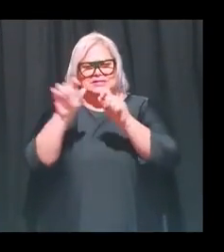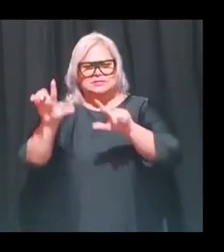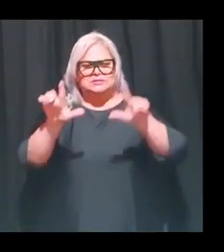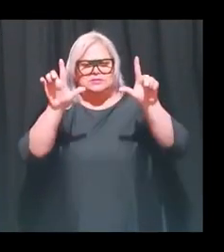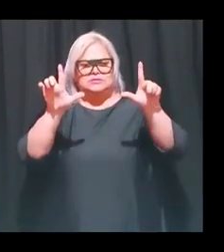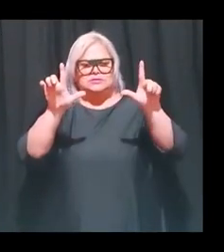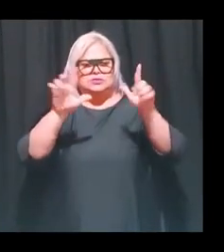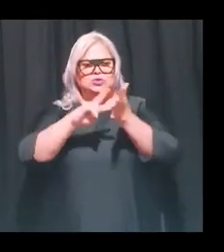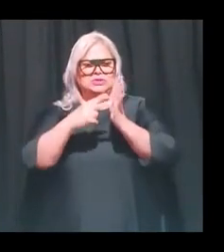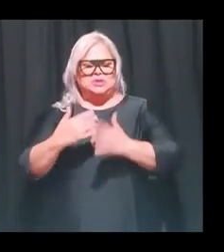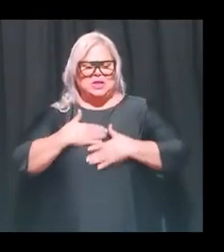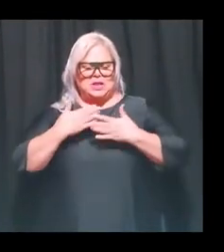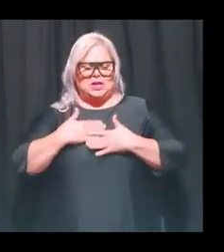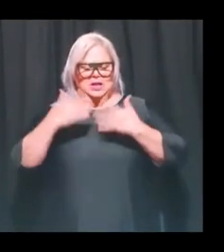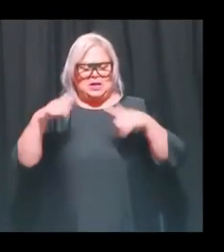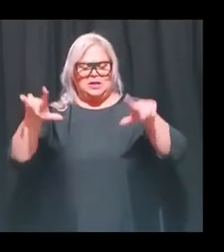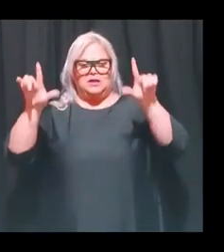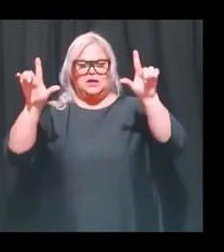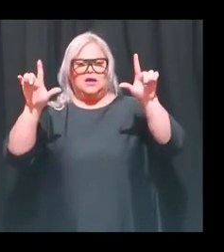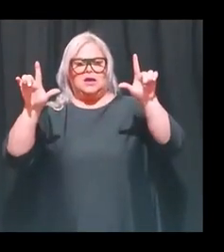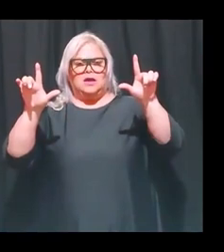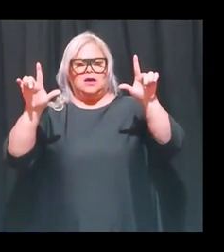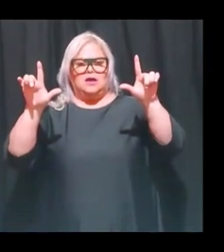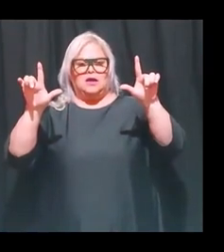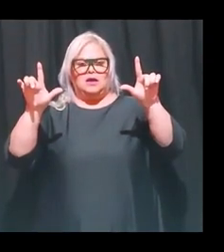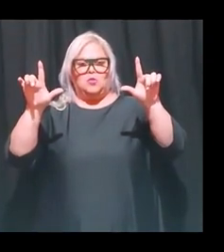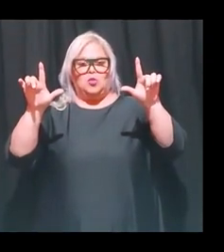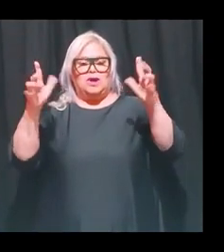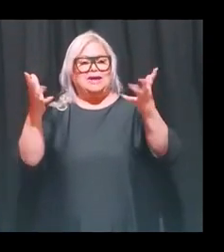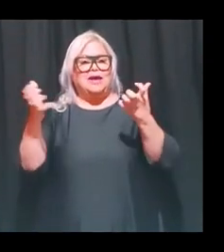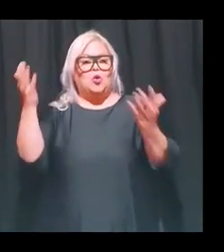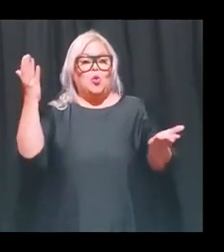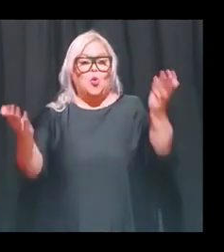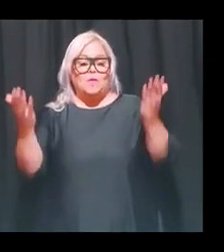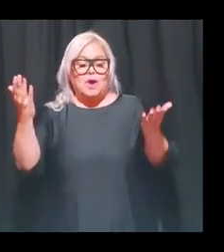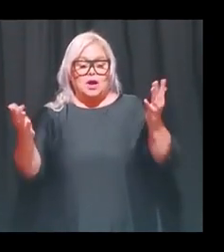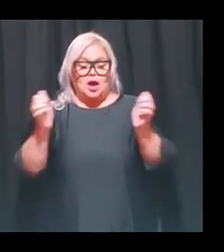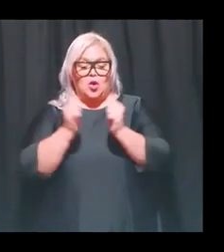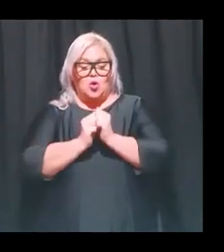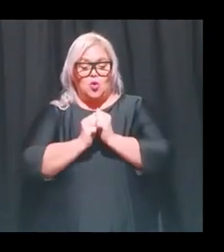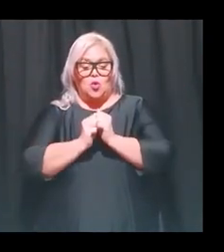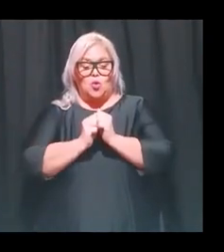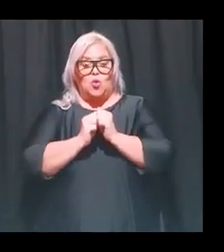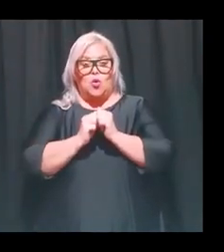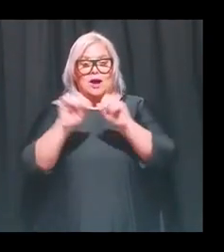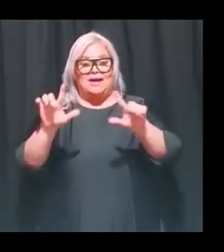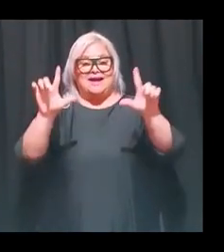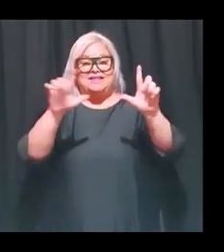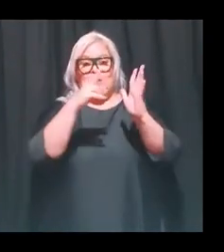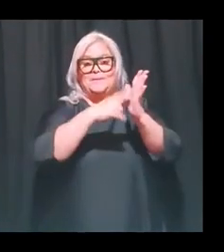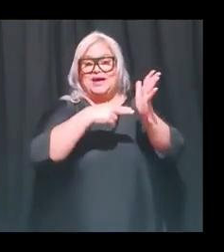que sería la alegría y se los pongo porque se los quiero comparar con esta pintura